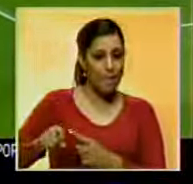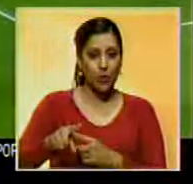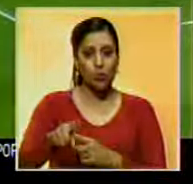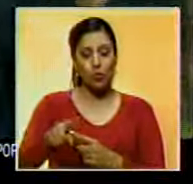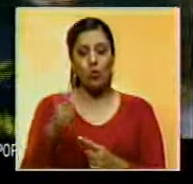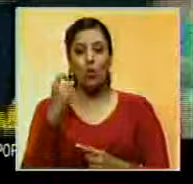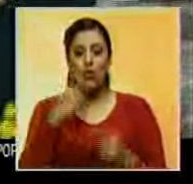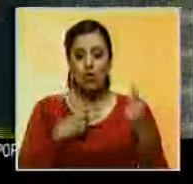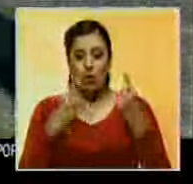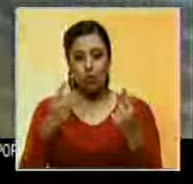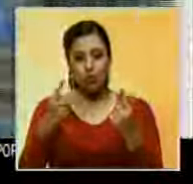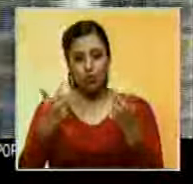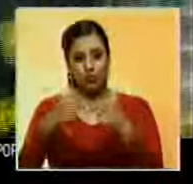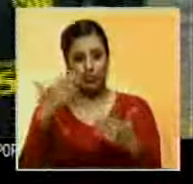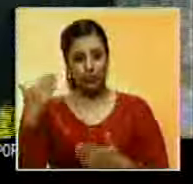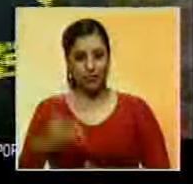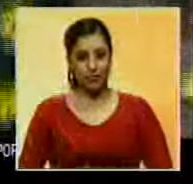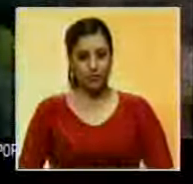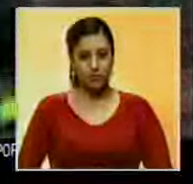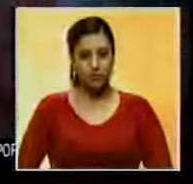igualó con un gran disparo a la parte.